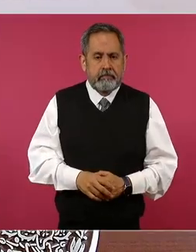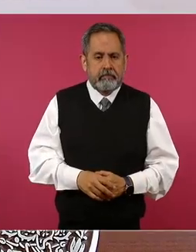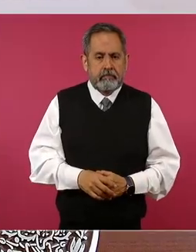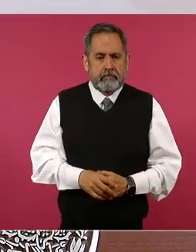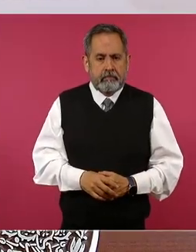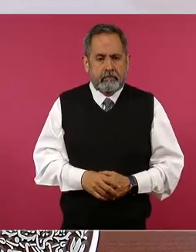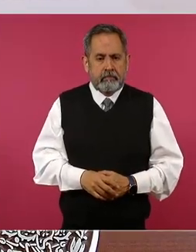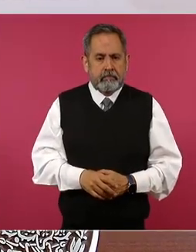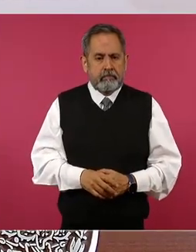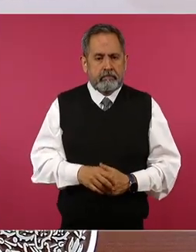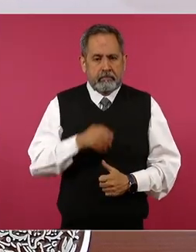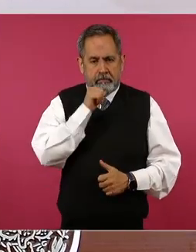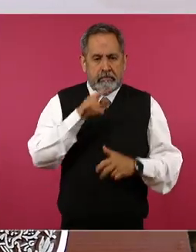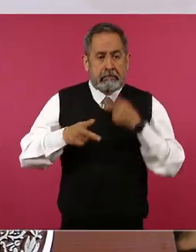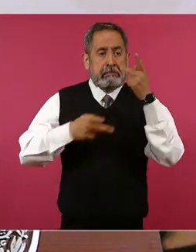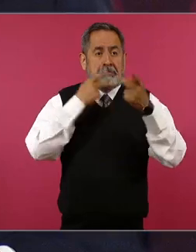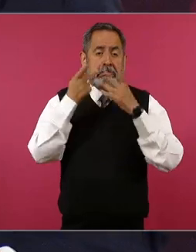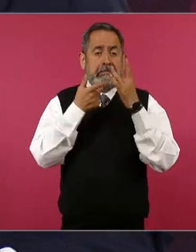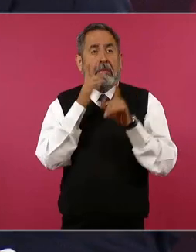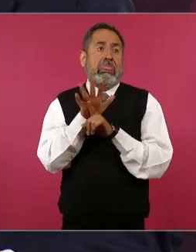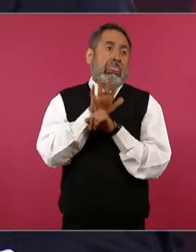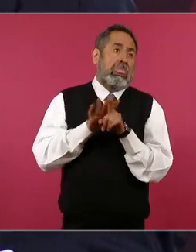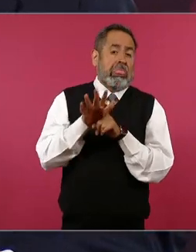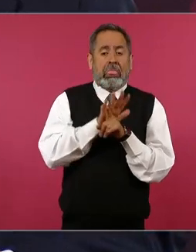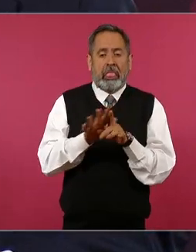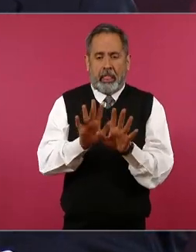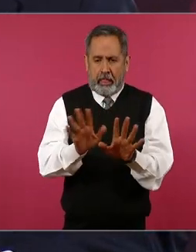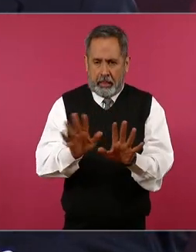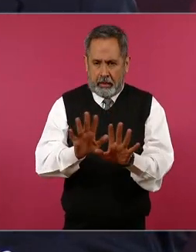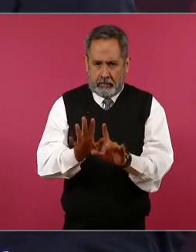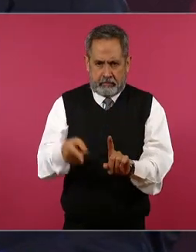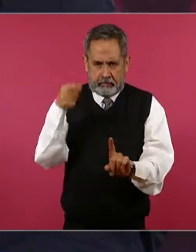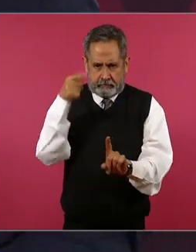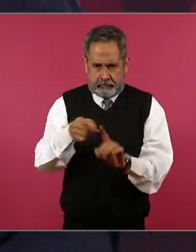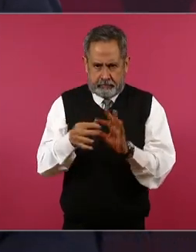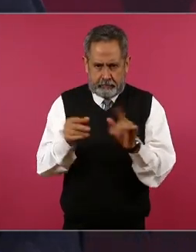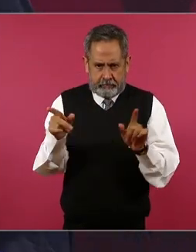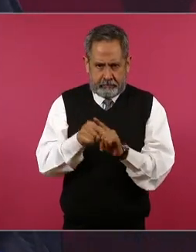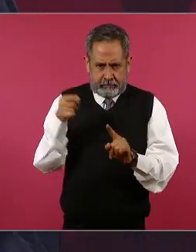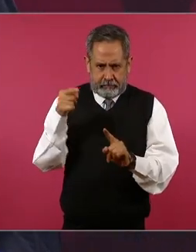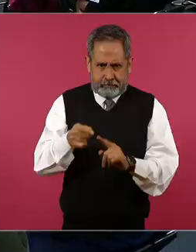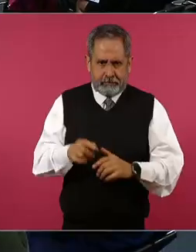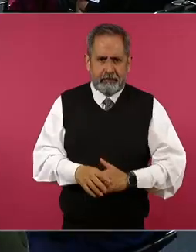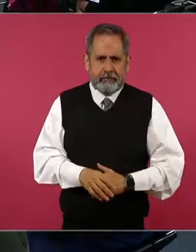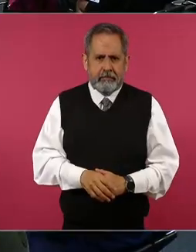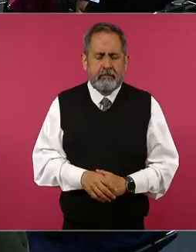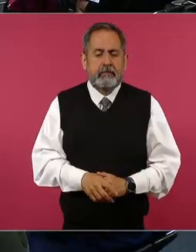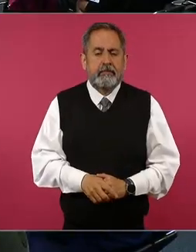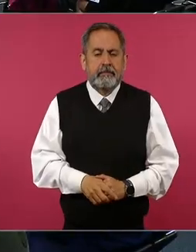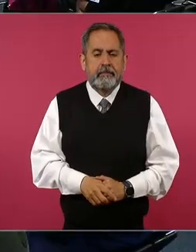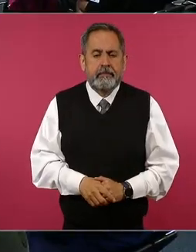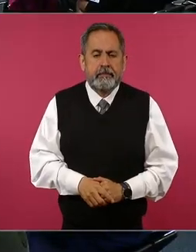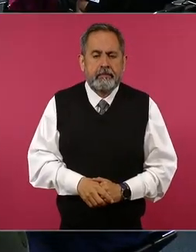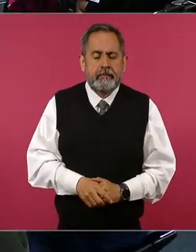nada de choros mareadores concreto concreto sí